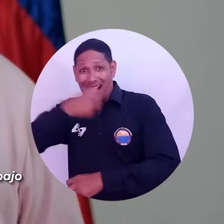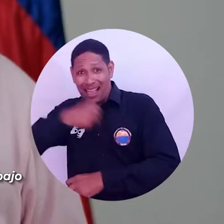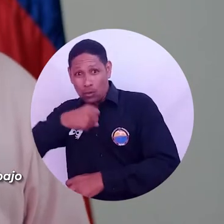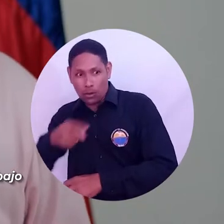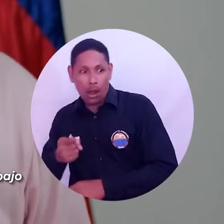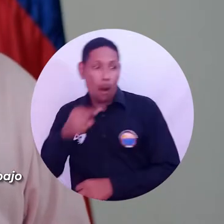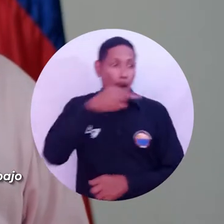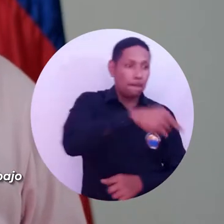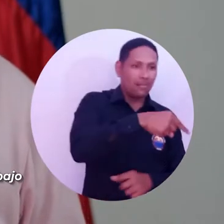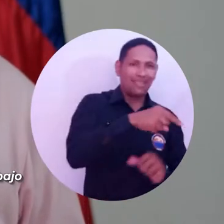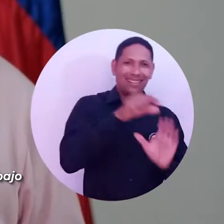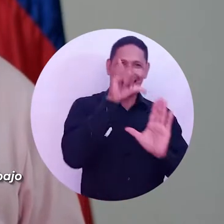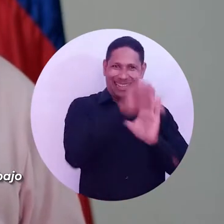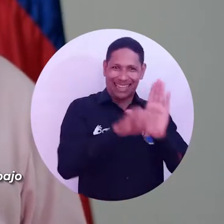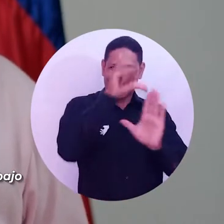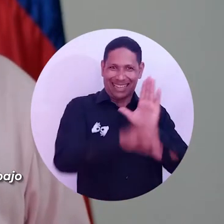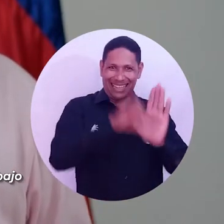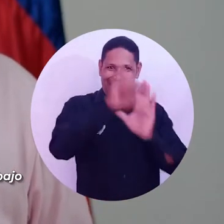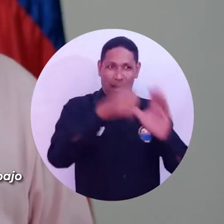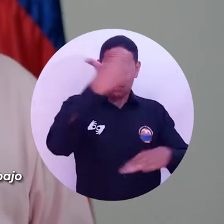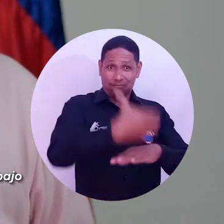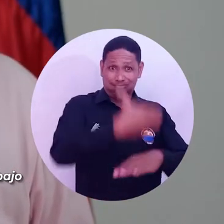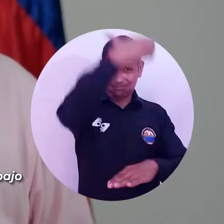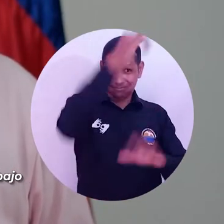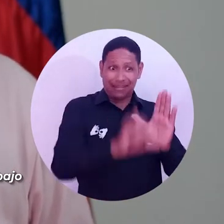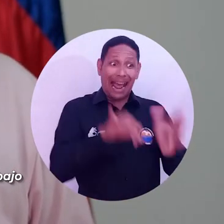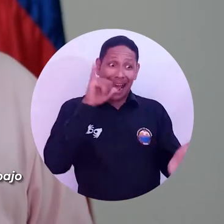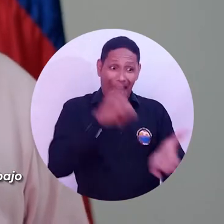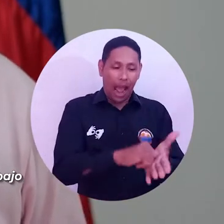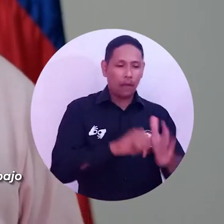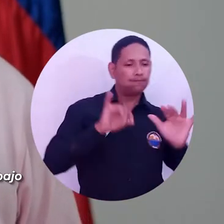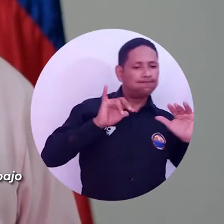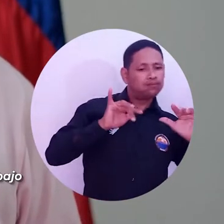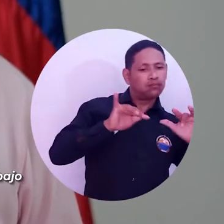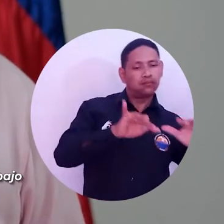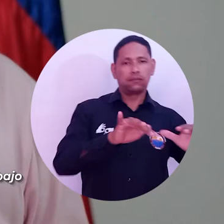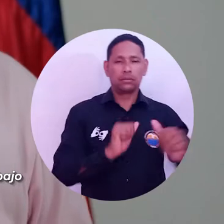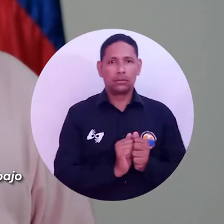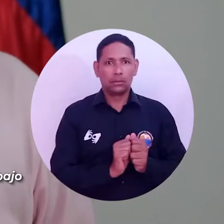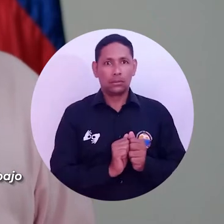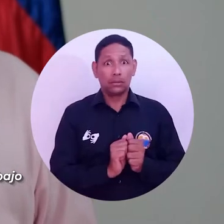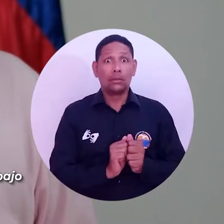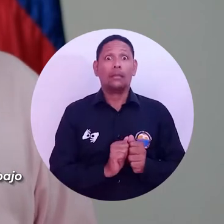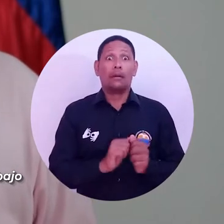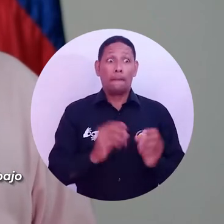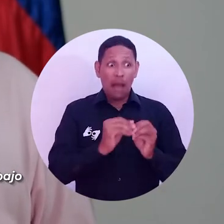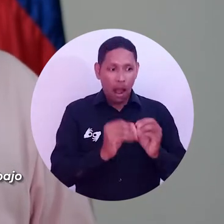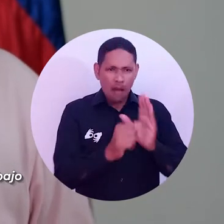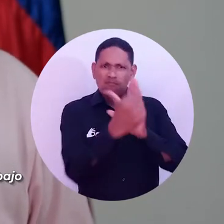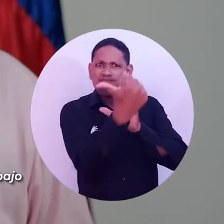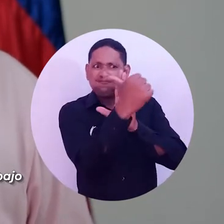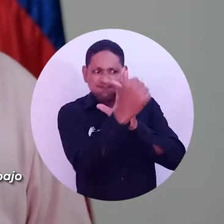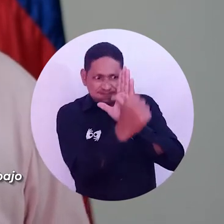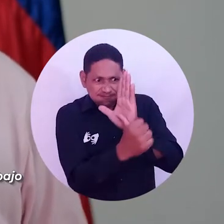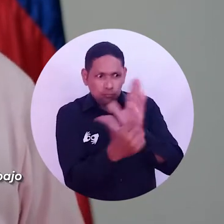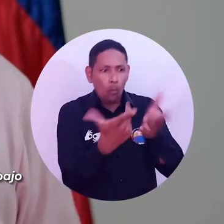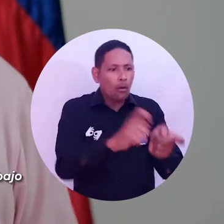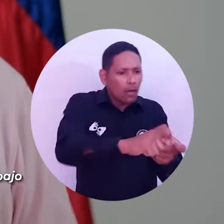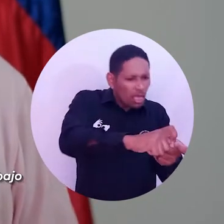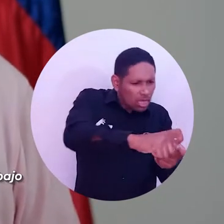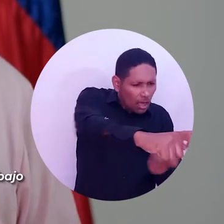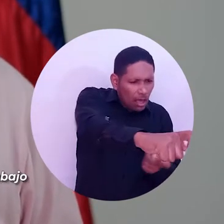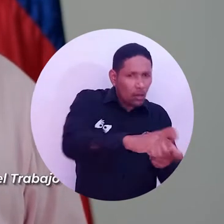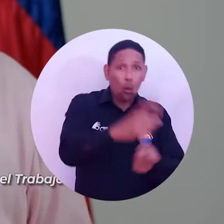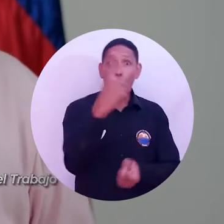y el otro espacio fue la plazoleta del edificio Mar Caribe, donde se cumplieron el distanciamiento